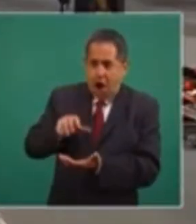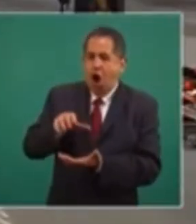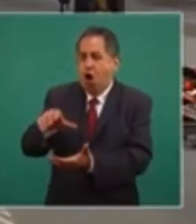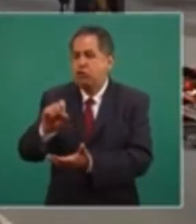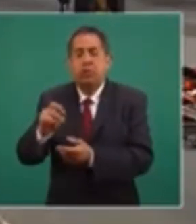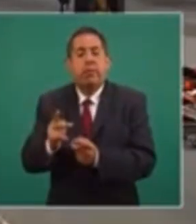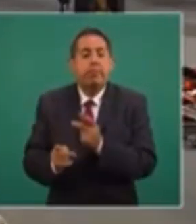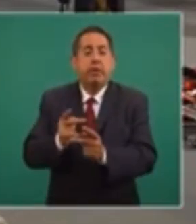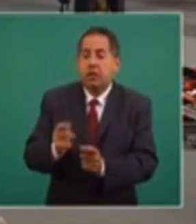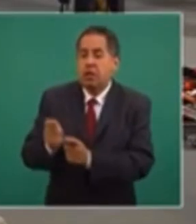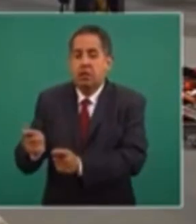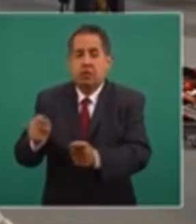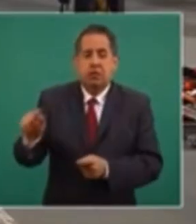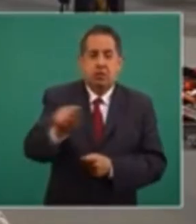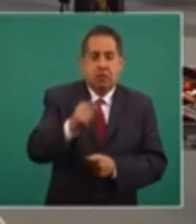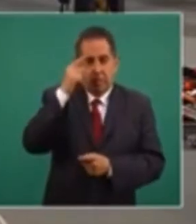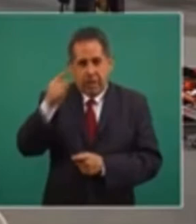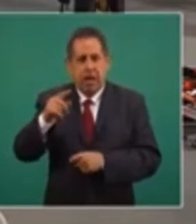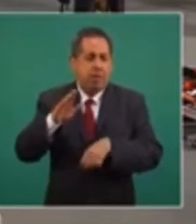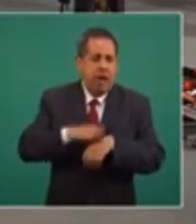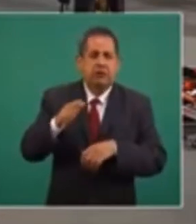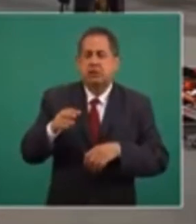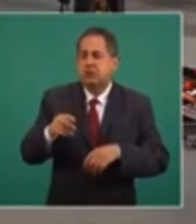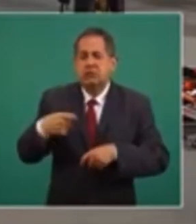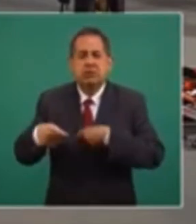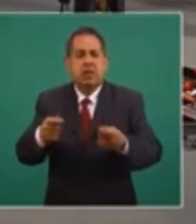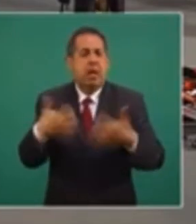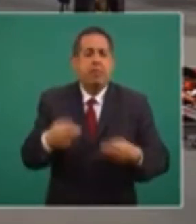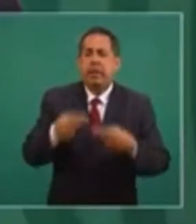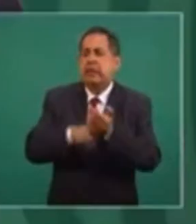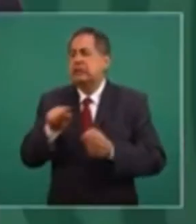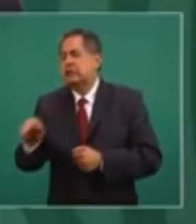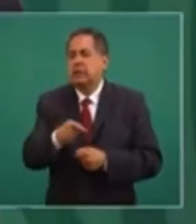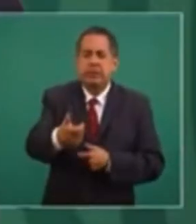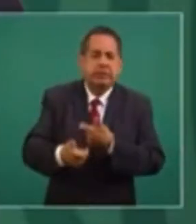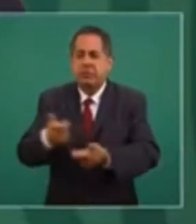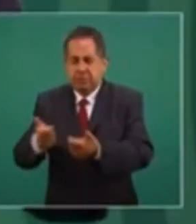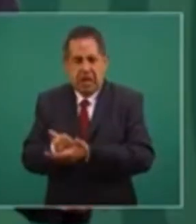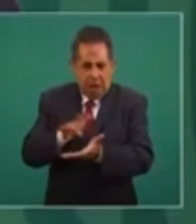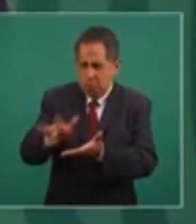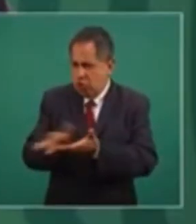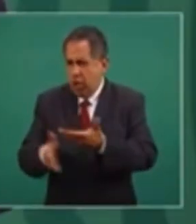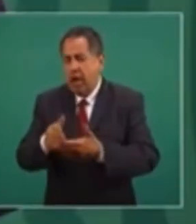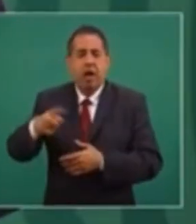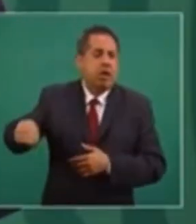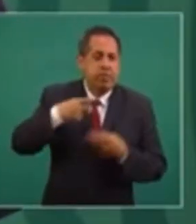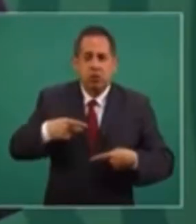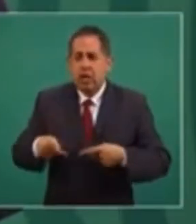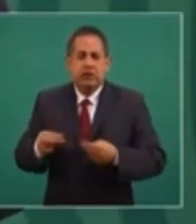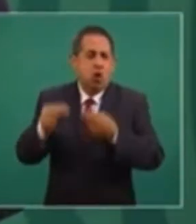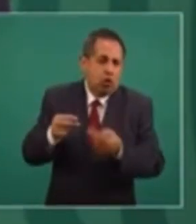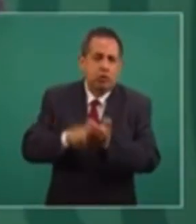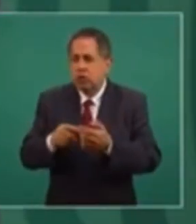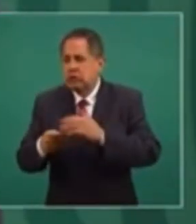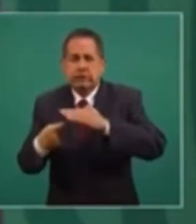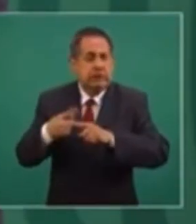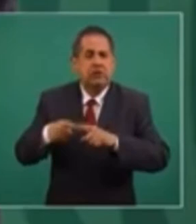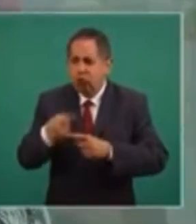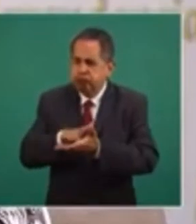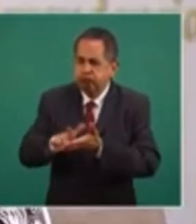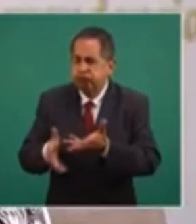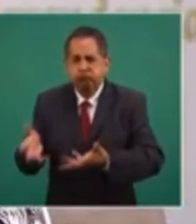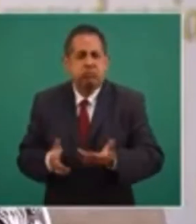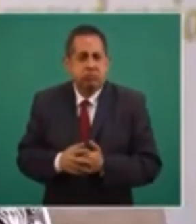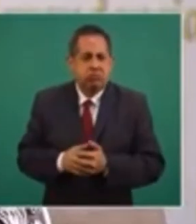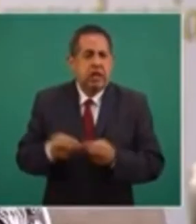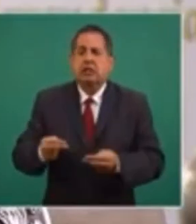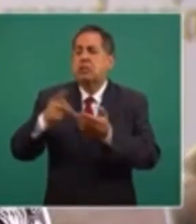créditos o para aumentar el número de créditos a pequeños empresarios del sector formal, del sector informal, ayudar a